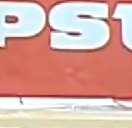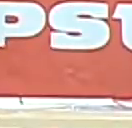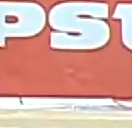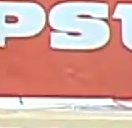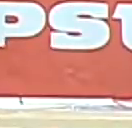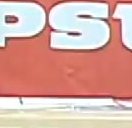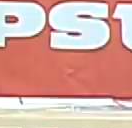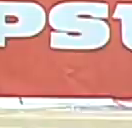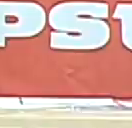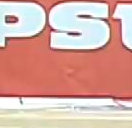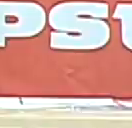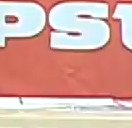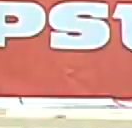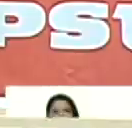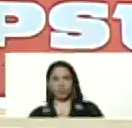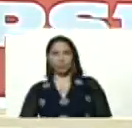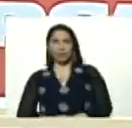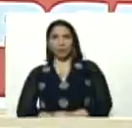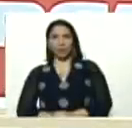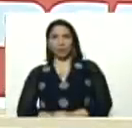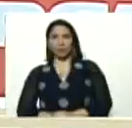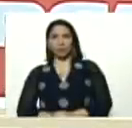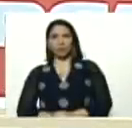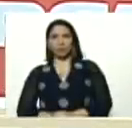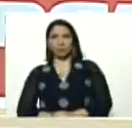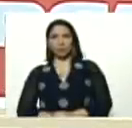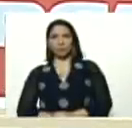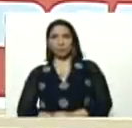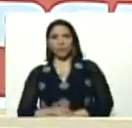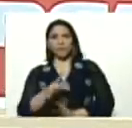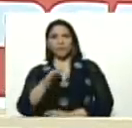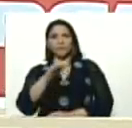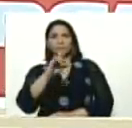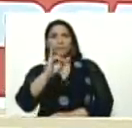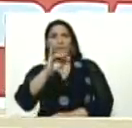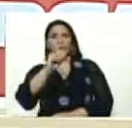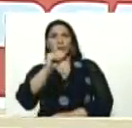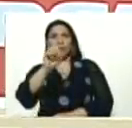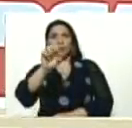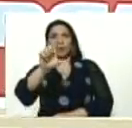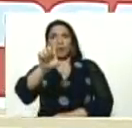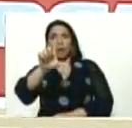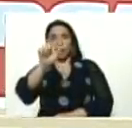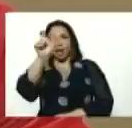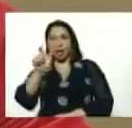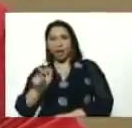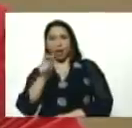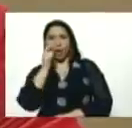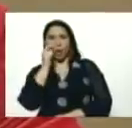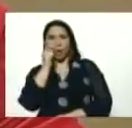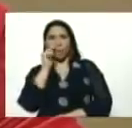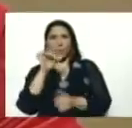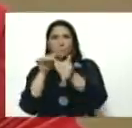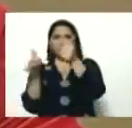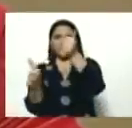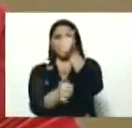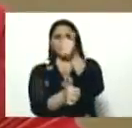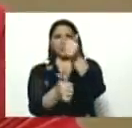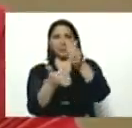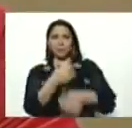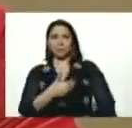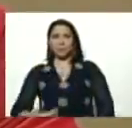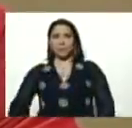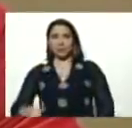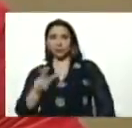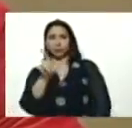lado, nos vamos por este lado primero, el compañero Fidel Vázquez, Fidel Vázquez, vicepresidente del